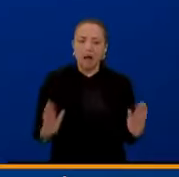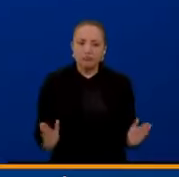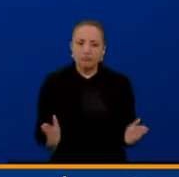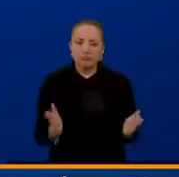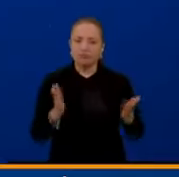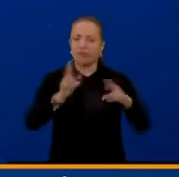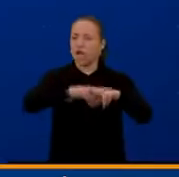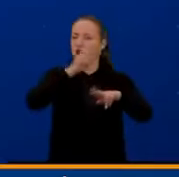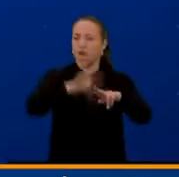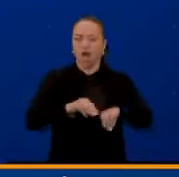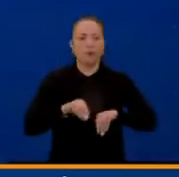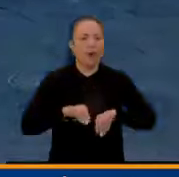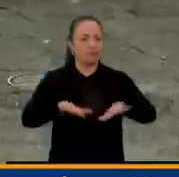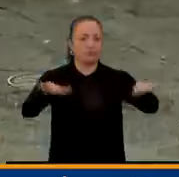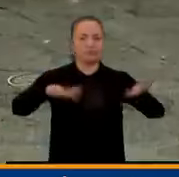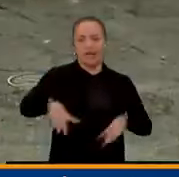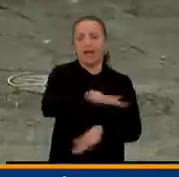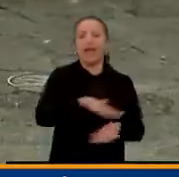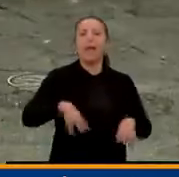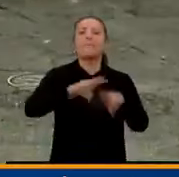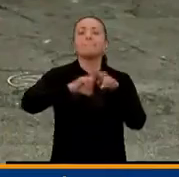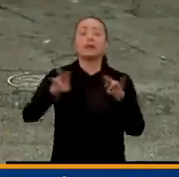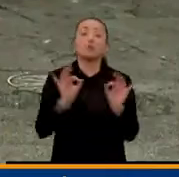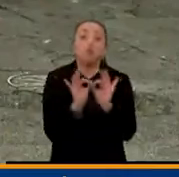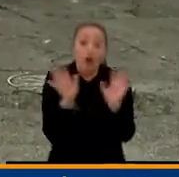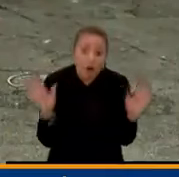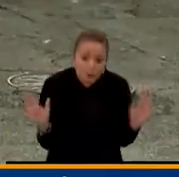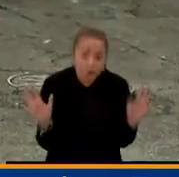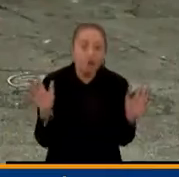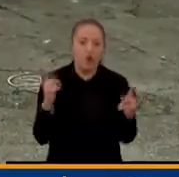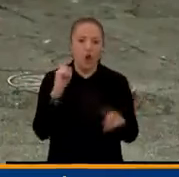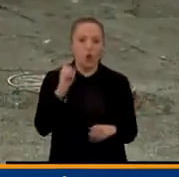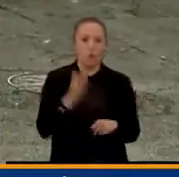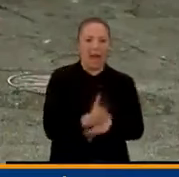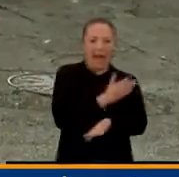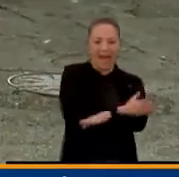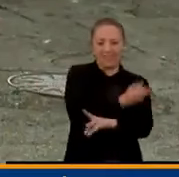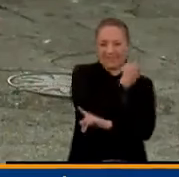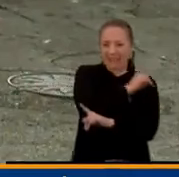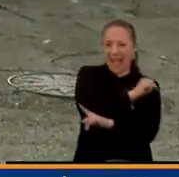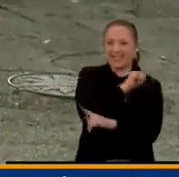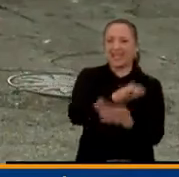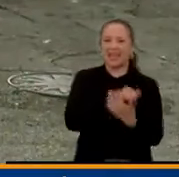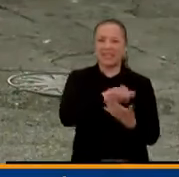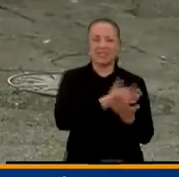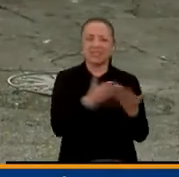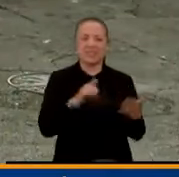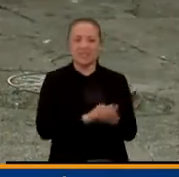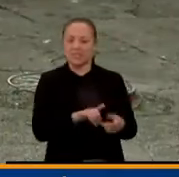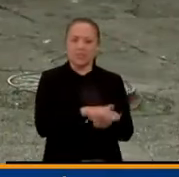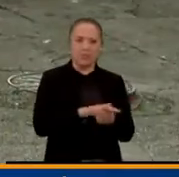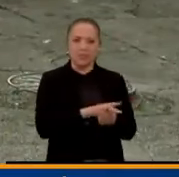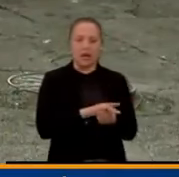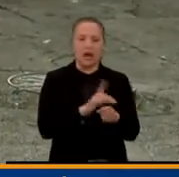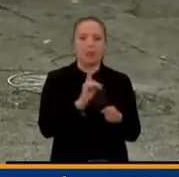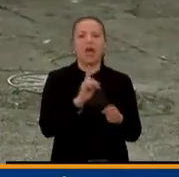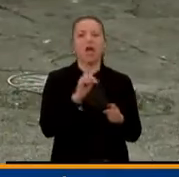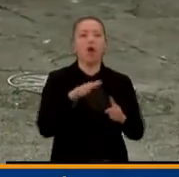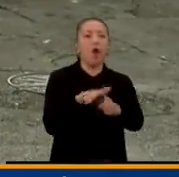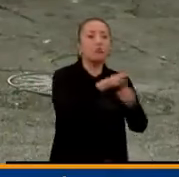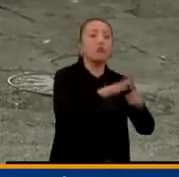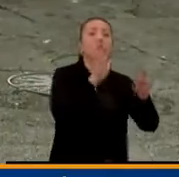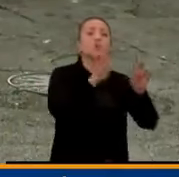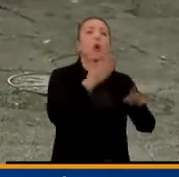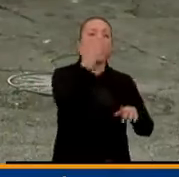normalidad aquí en Manizales. Por fortuna, mediante la contingencia que tuvimos el día de ayer, no se vio afectado el servicio de gas industrial,